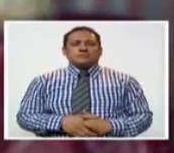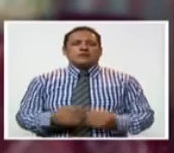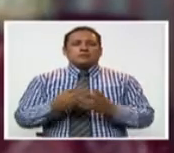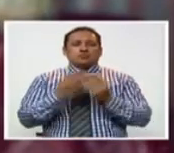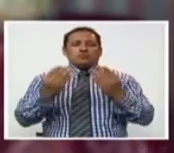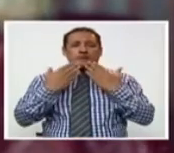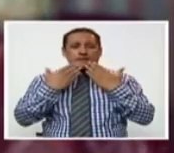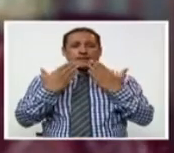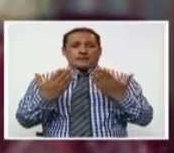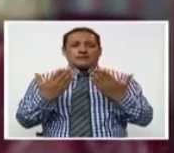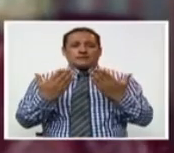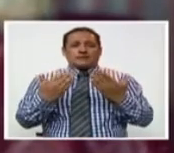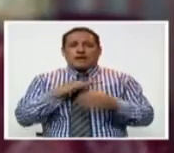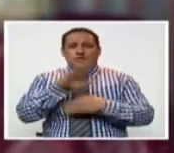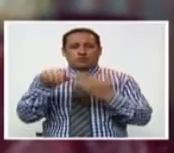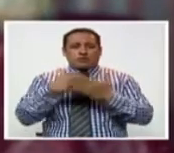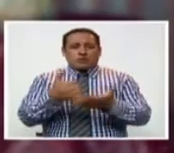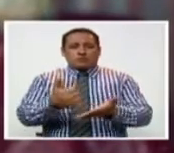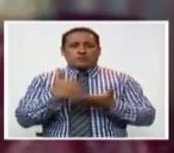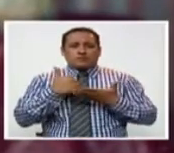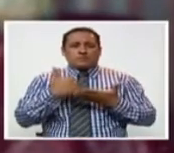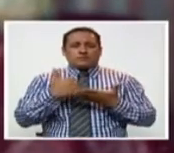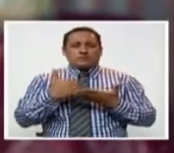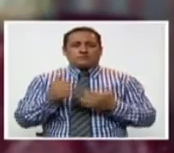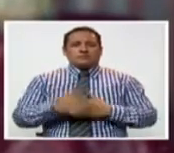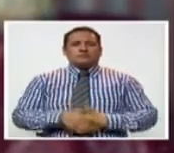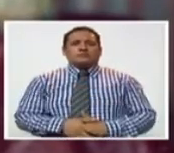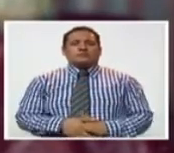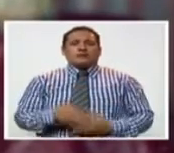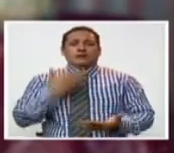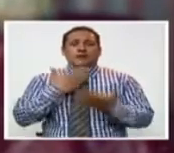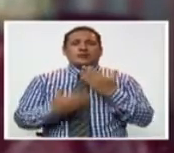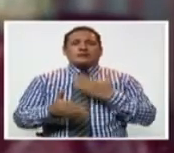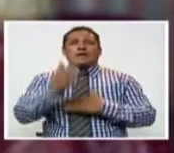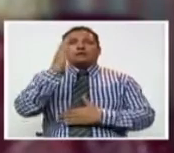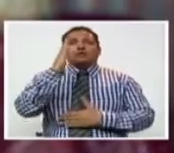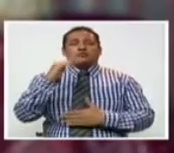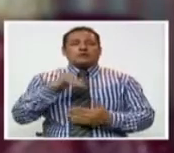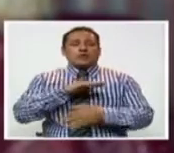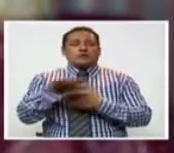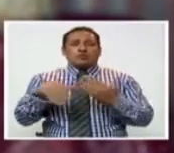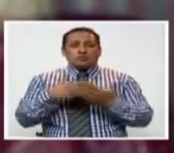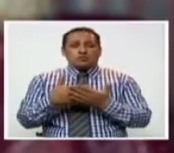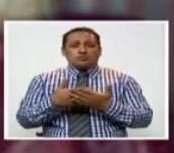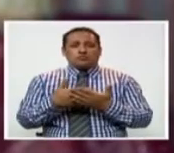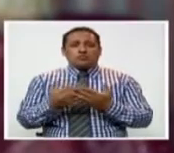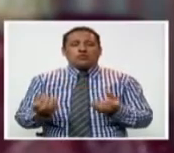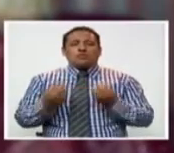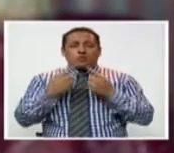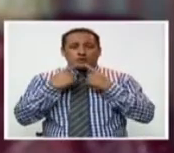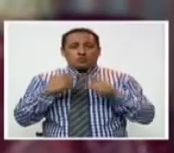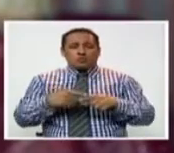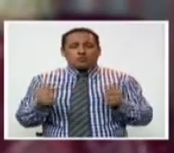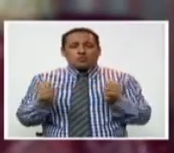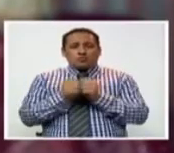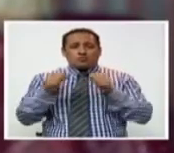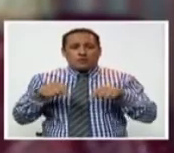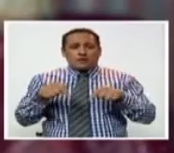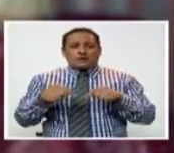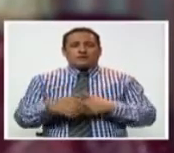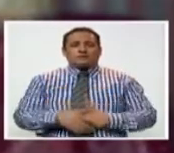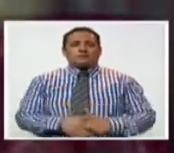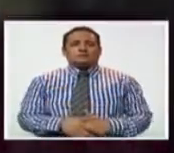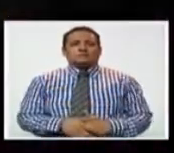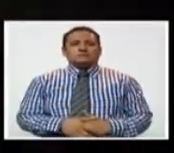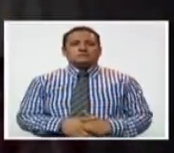Y muchas gracias por todo. Gracias a Dios y a todo por estar junto a él